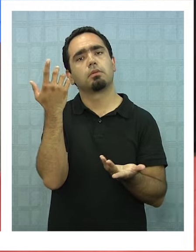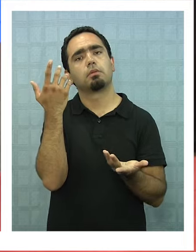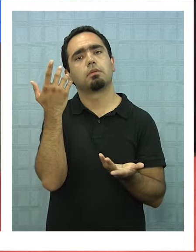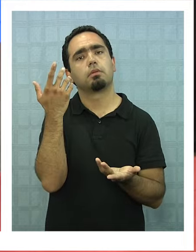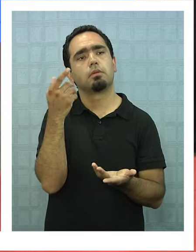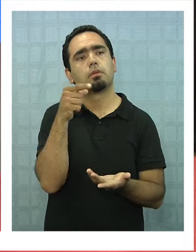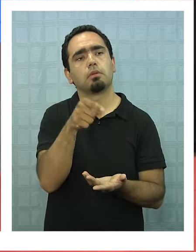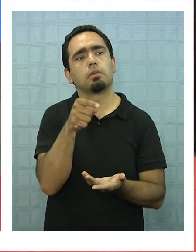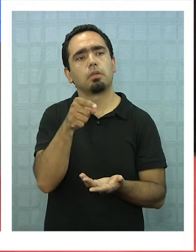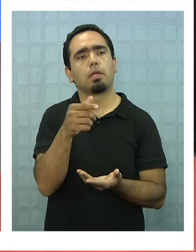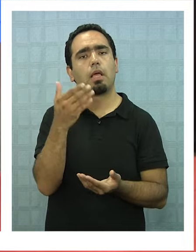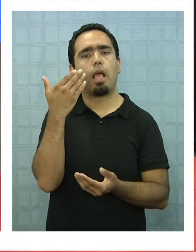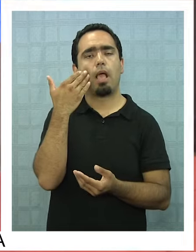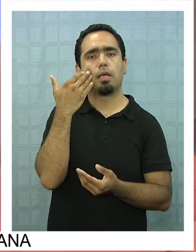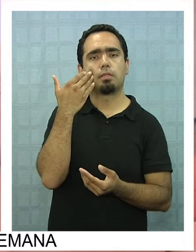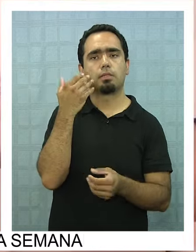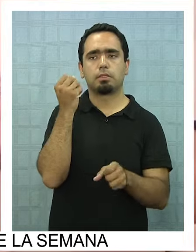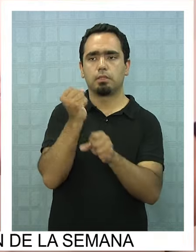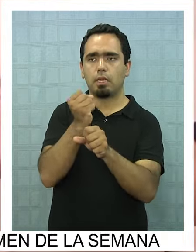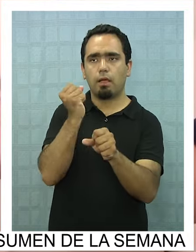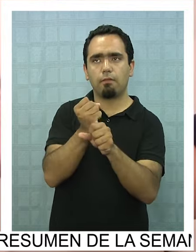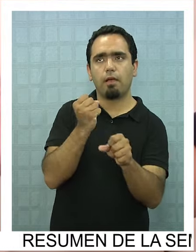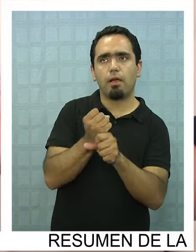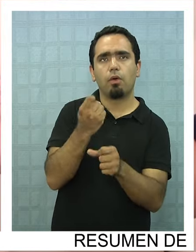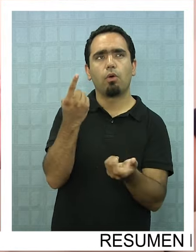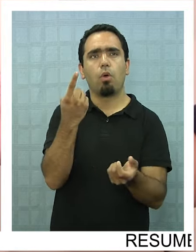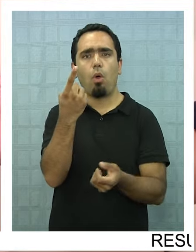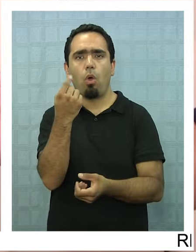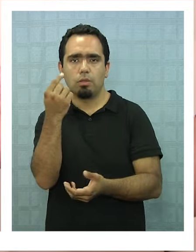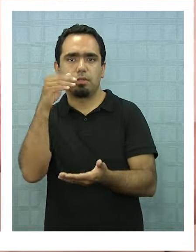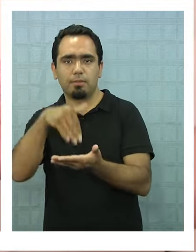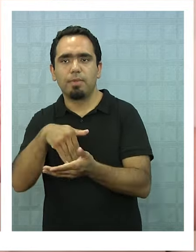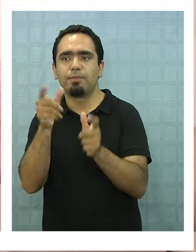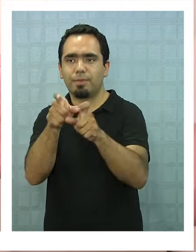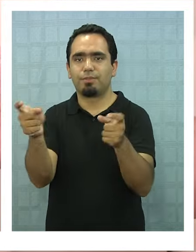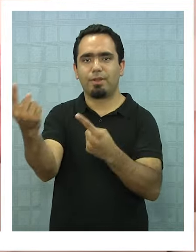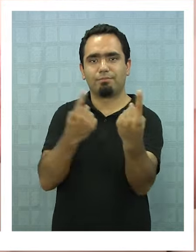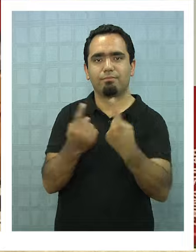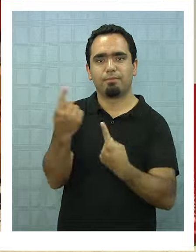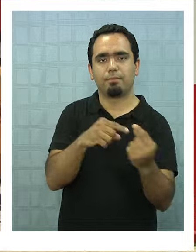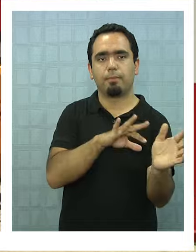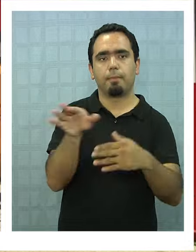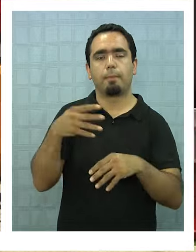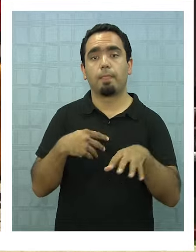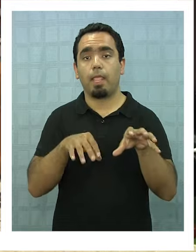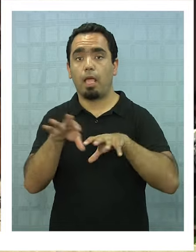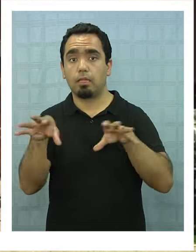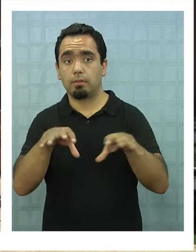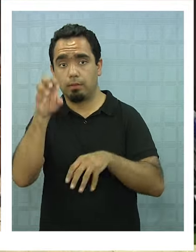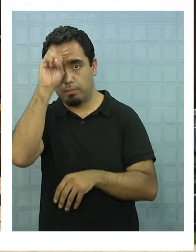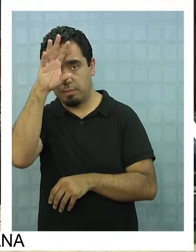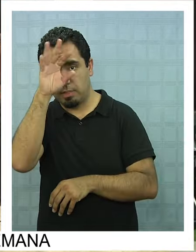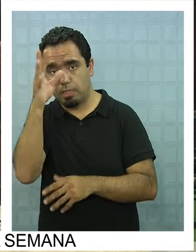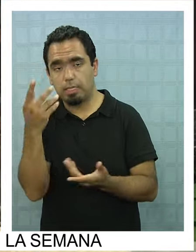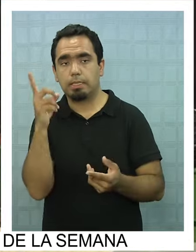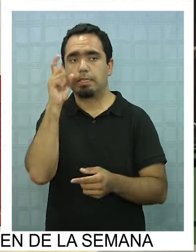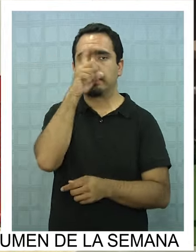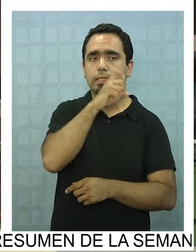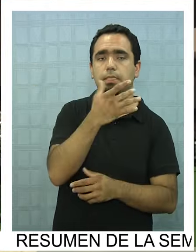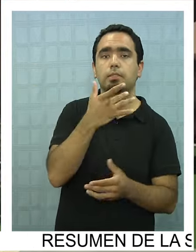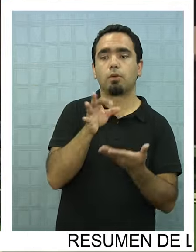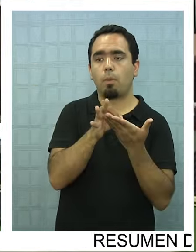estimamos que va a haber una generación de empleo del orden de 11.000 puestos de trabajo. La actividad de la minería ha generado